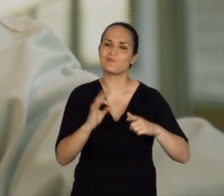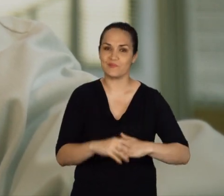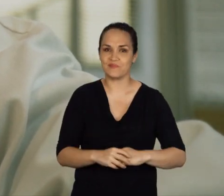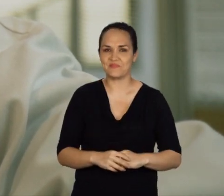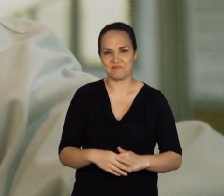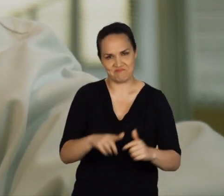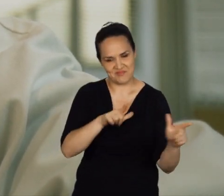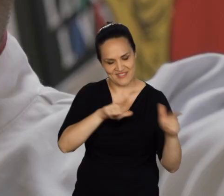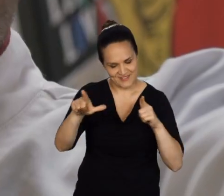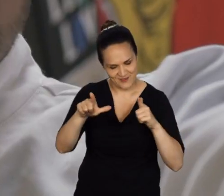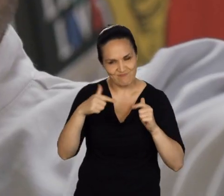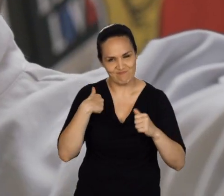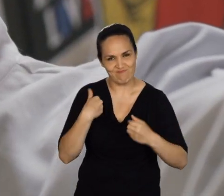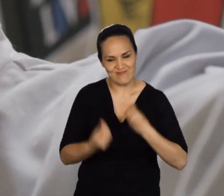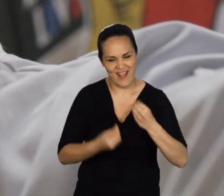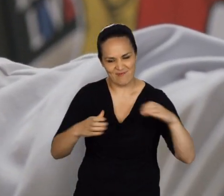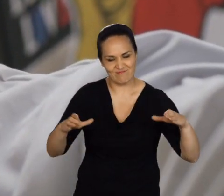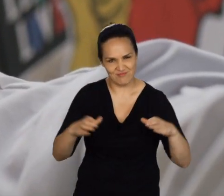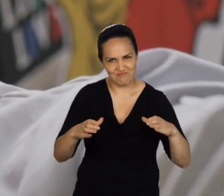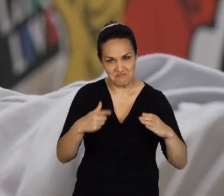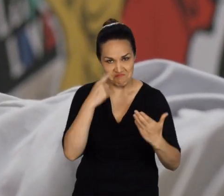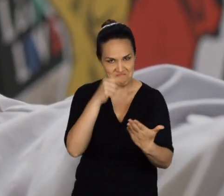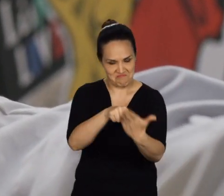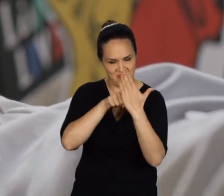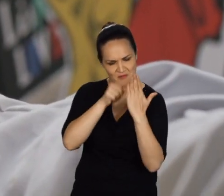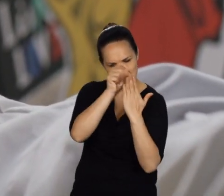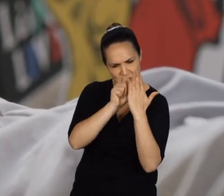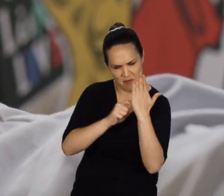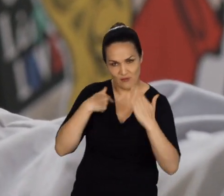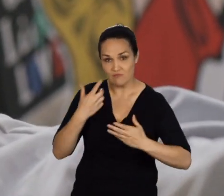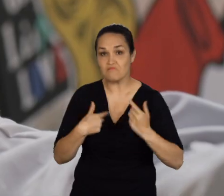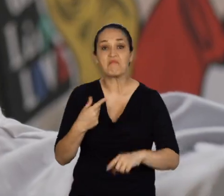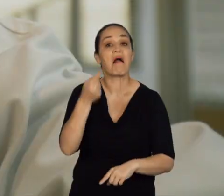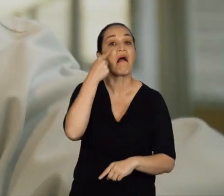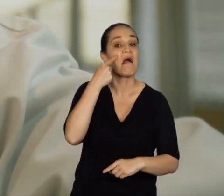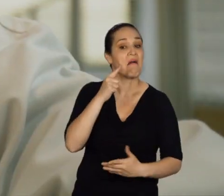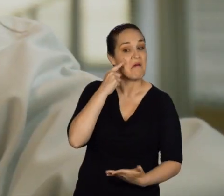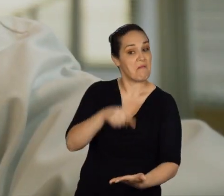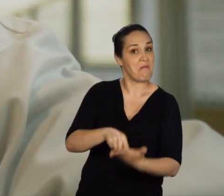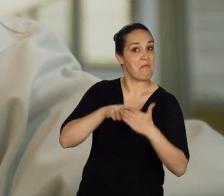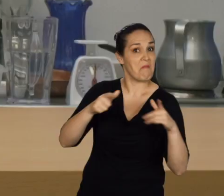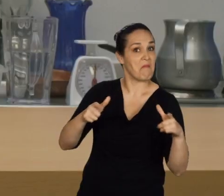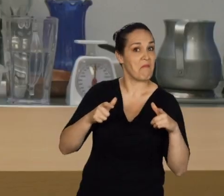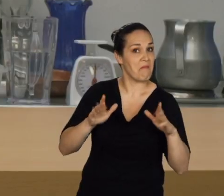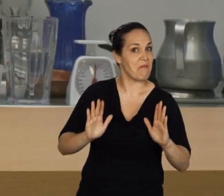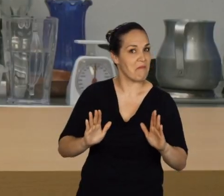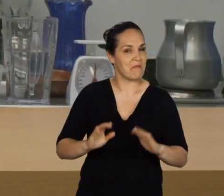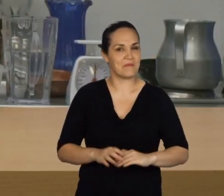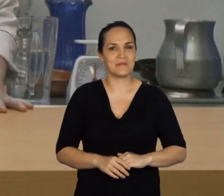el placer del mundo. Listo Doc, cuenta con eso. Reviso las instrucciones. Yo eres Carlos.